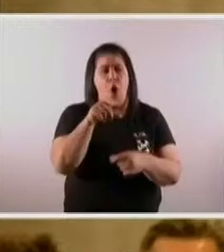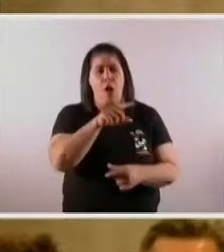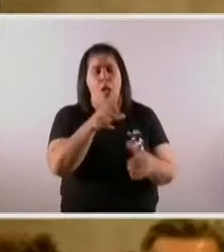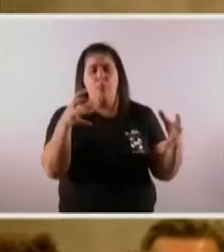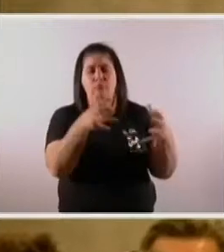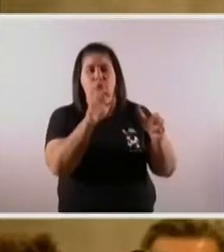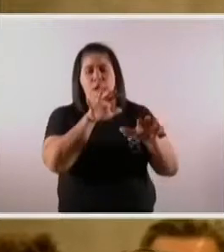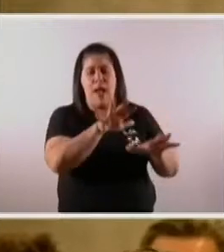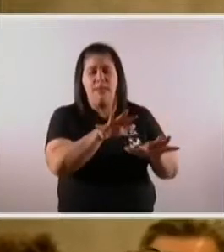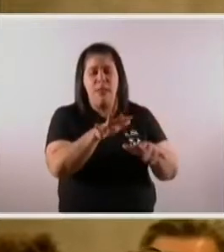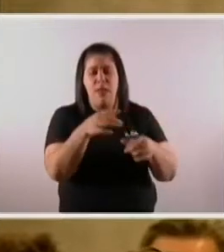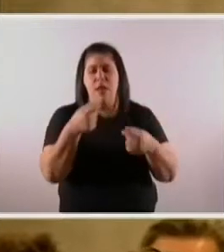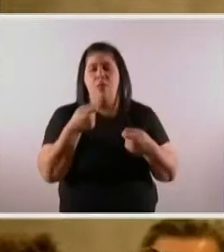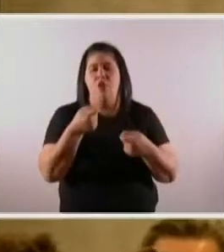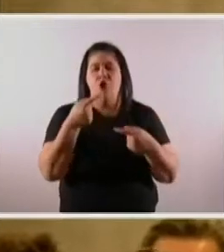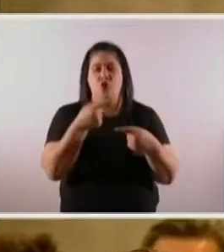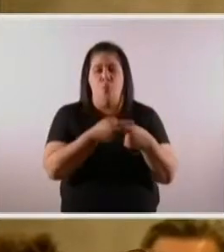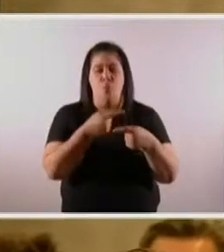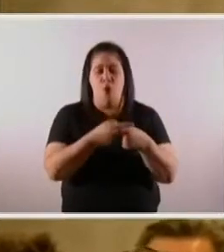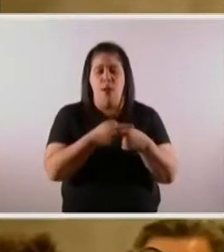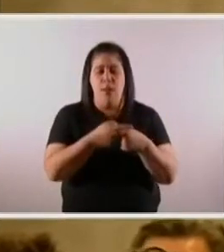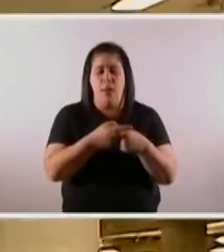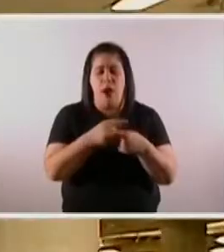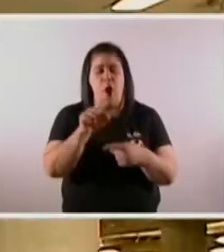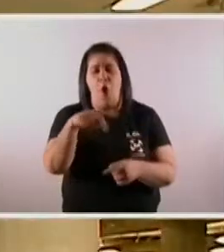intencionalidad es política, no hay vuelta que darle.